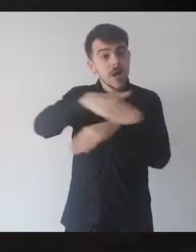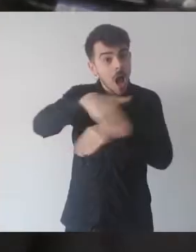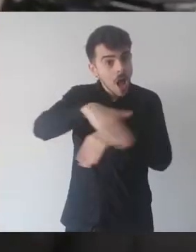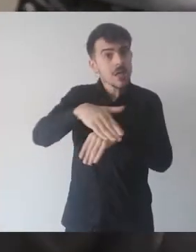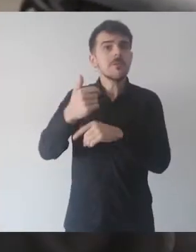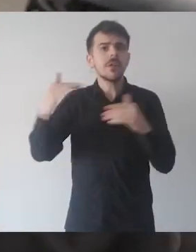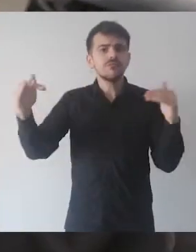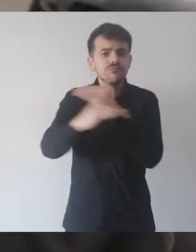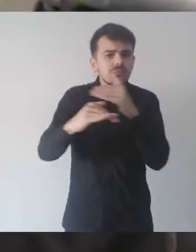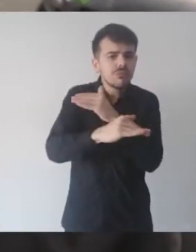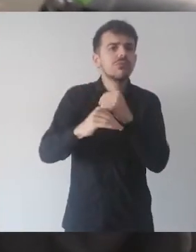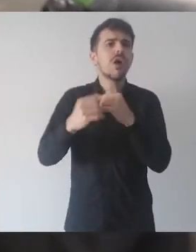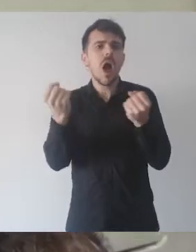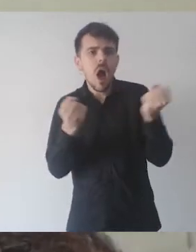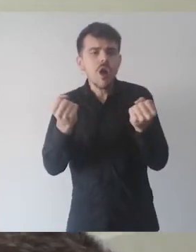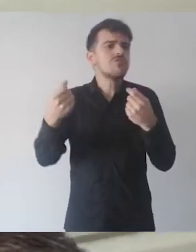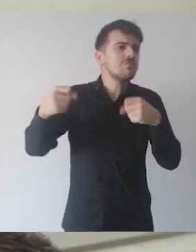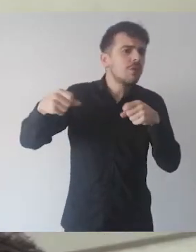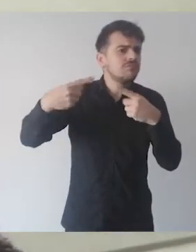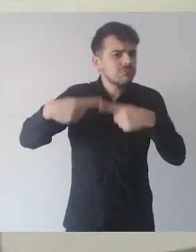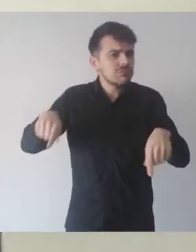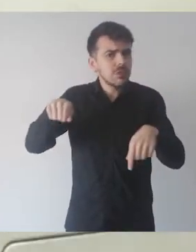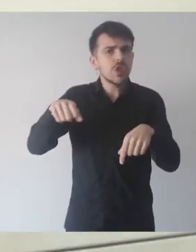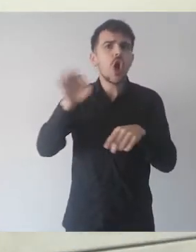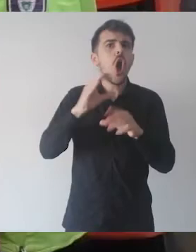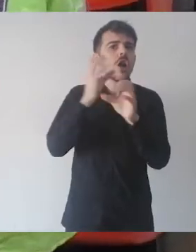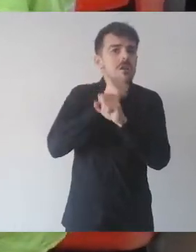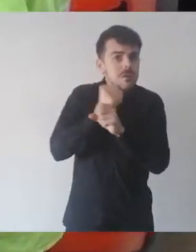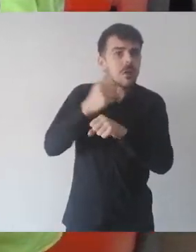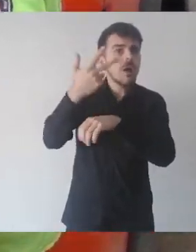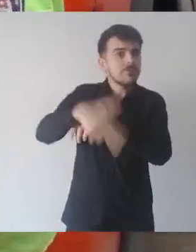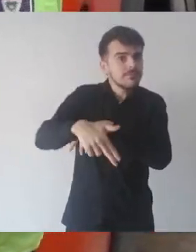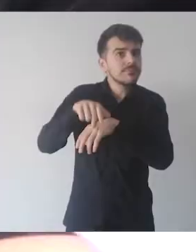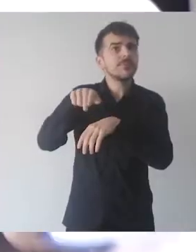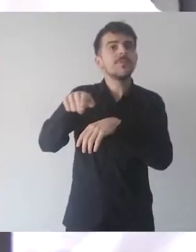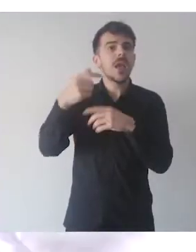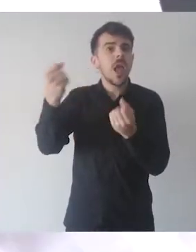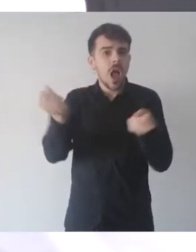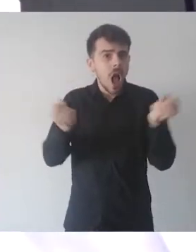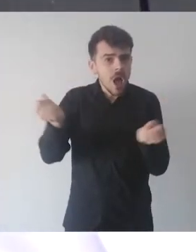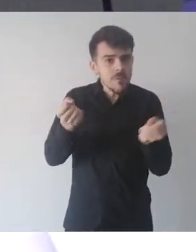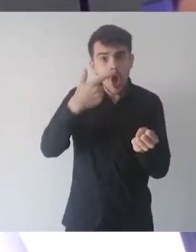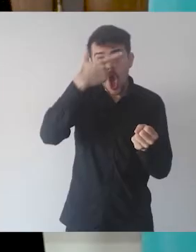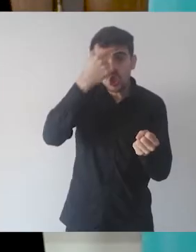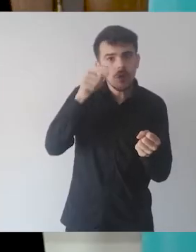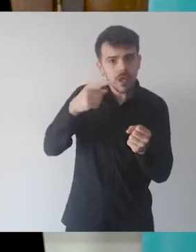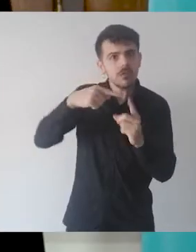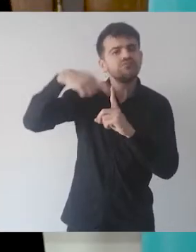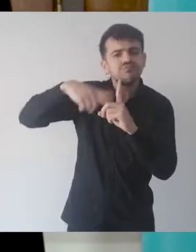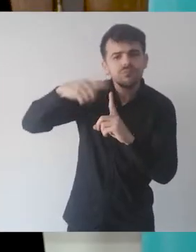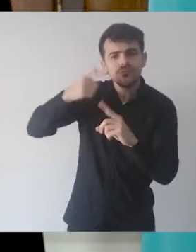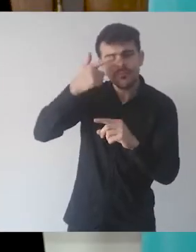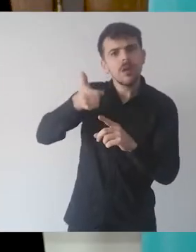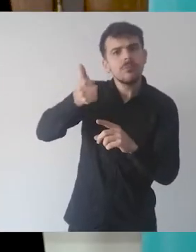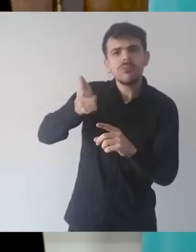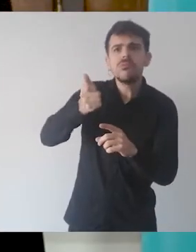temperatura de los choferes en lo que se utiliza el transporte público y de carga. El municipio